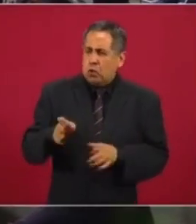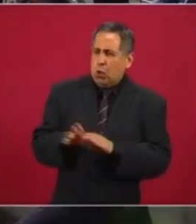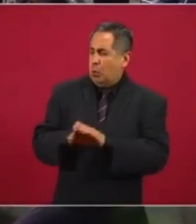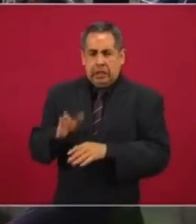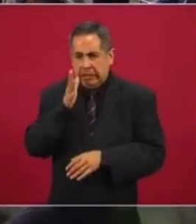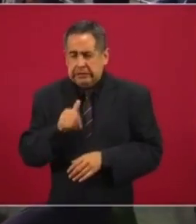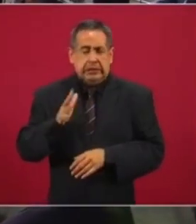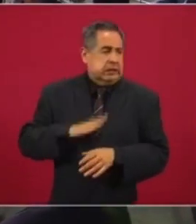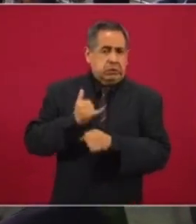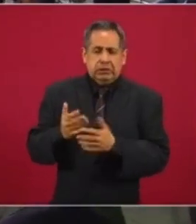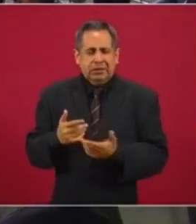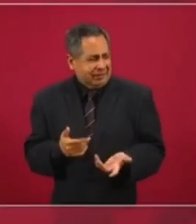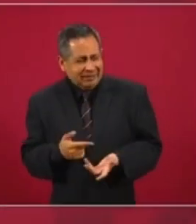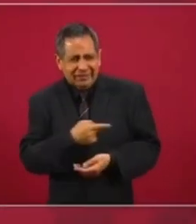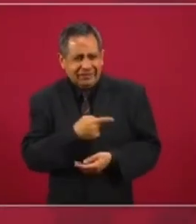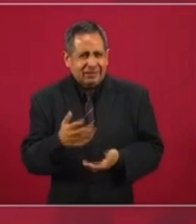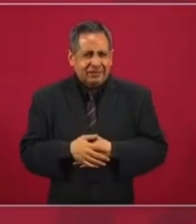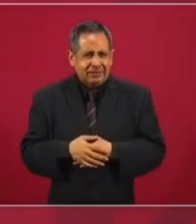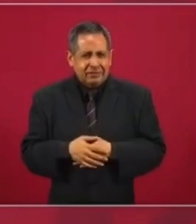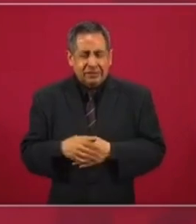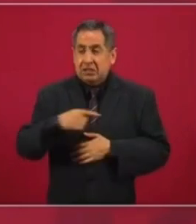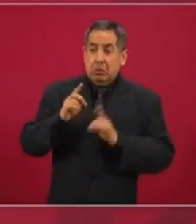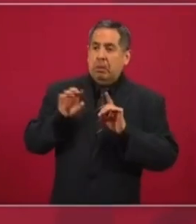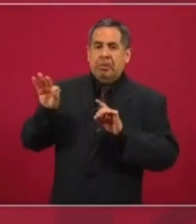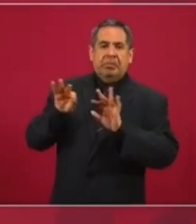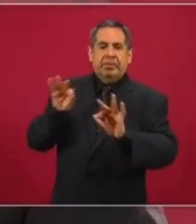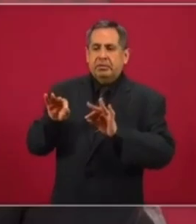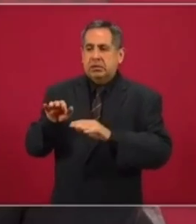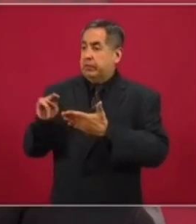cómo fue que reunieron las firmas.